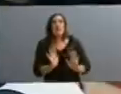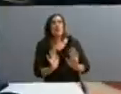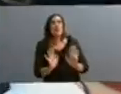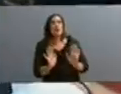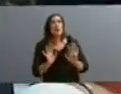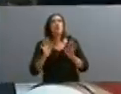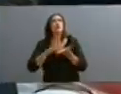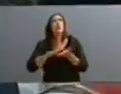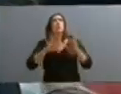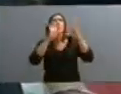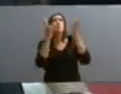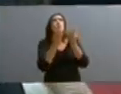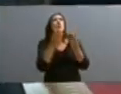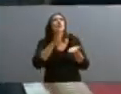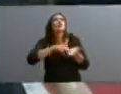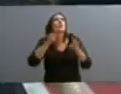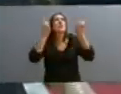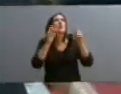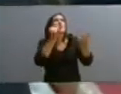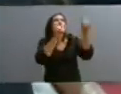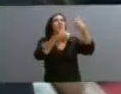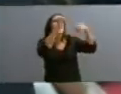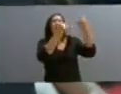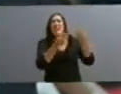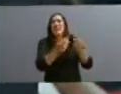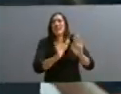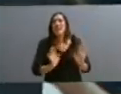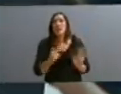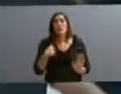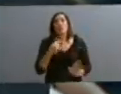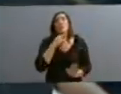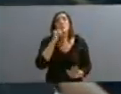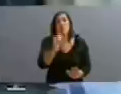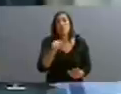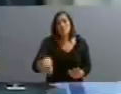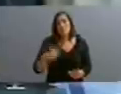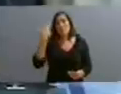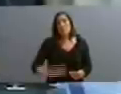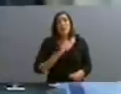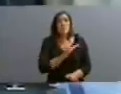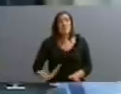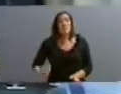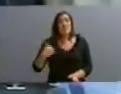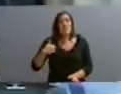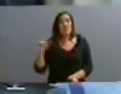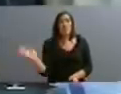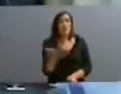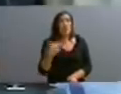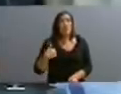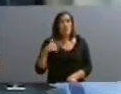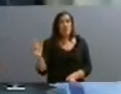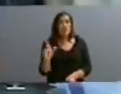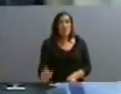excede el mundo de las finanzas. Y también quiero decir, como presidenta de todos los argentinos, que vamos a